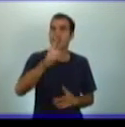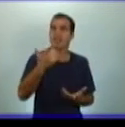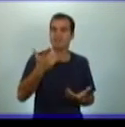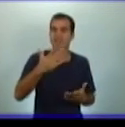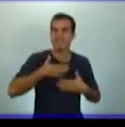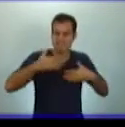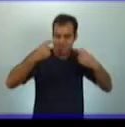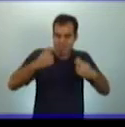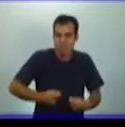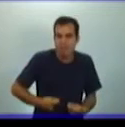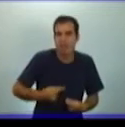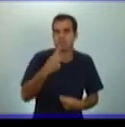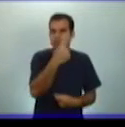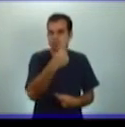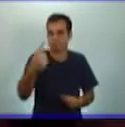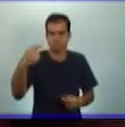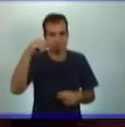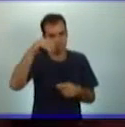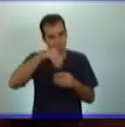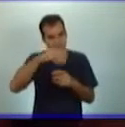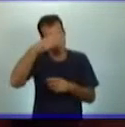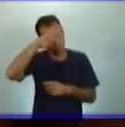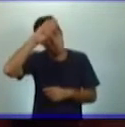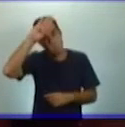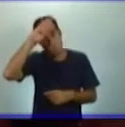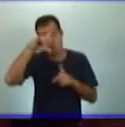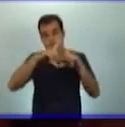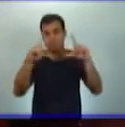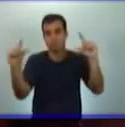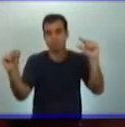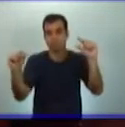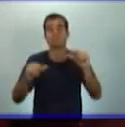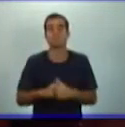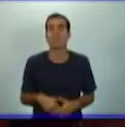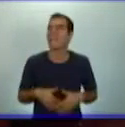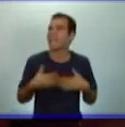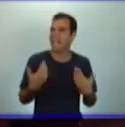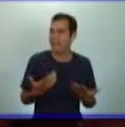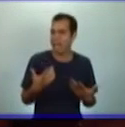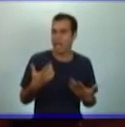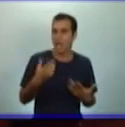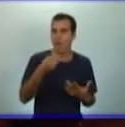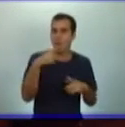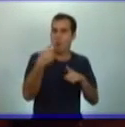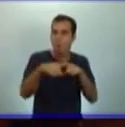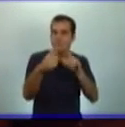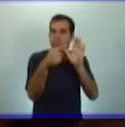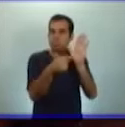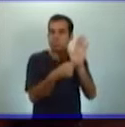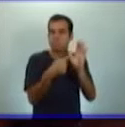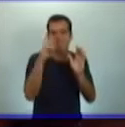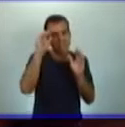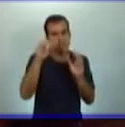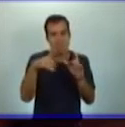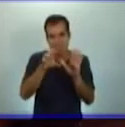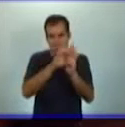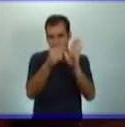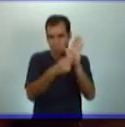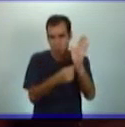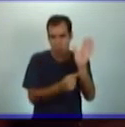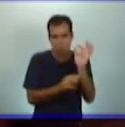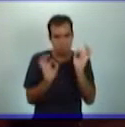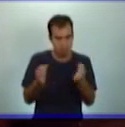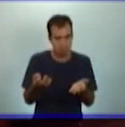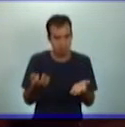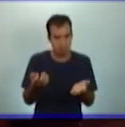Cuba. ¿Qué otros aspectos debemos conocer de esta constitución? Bueno, creo que ya lo estás